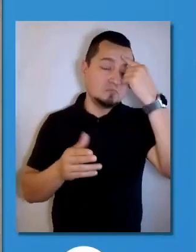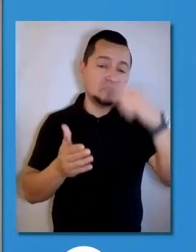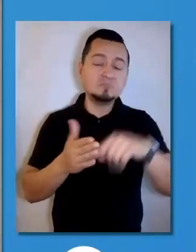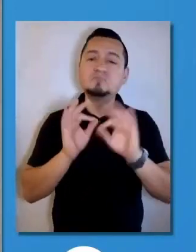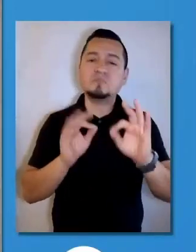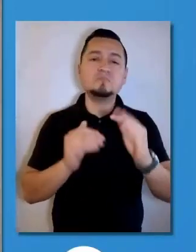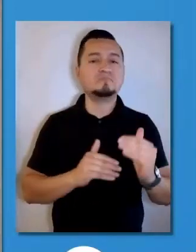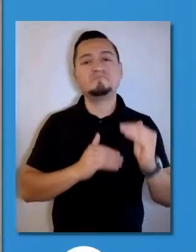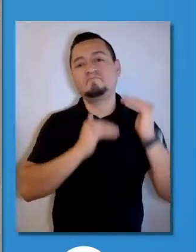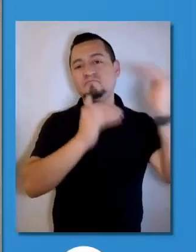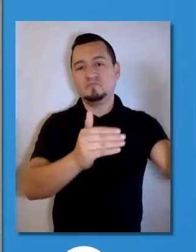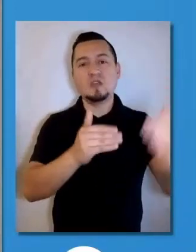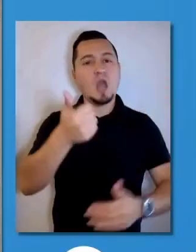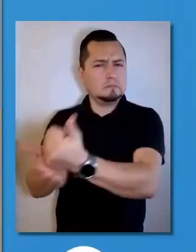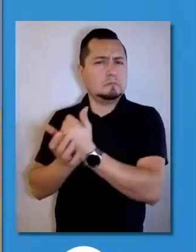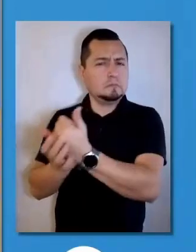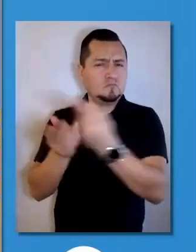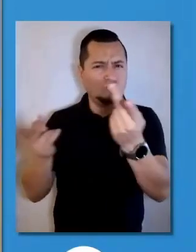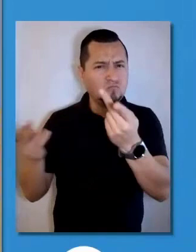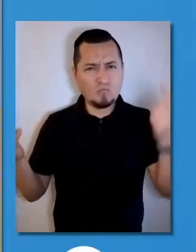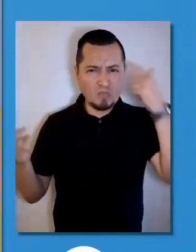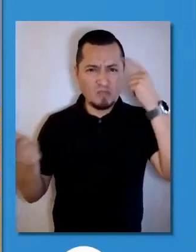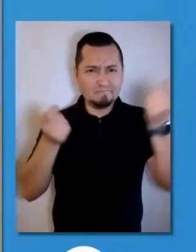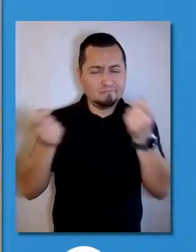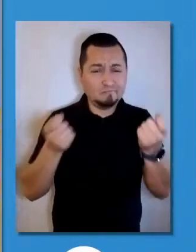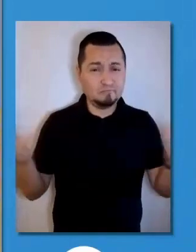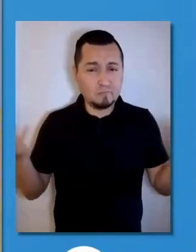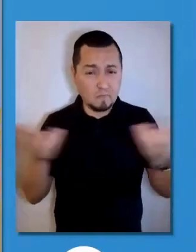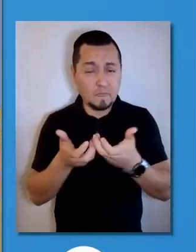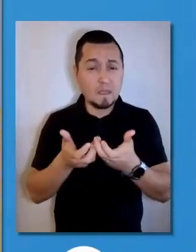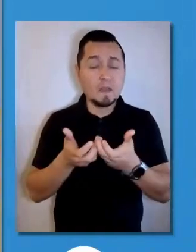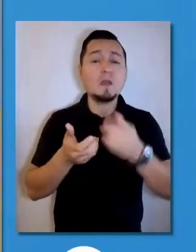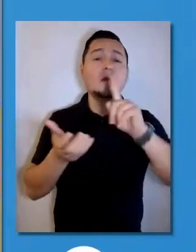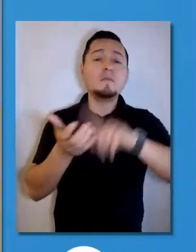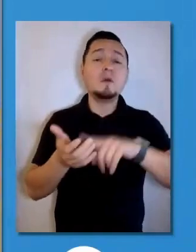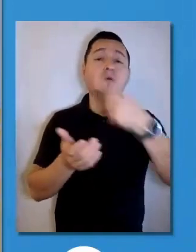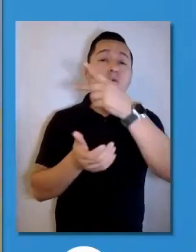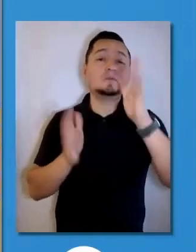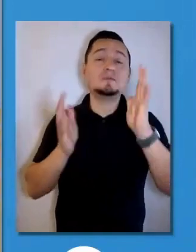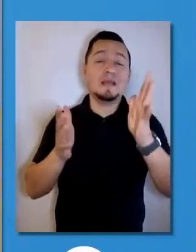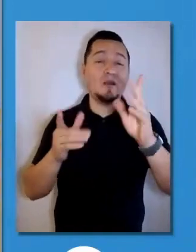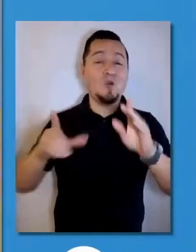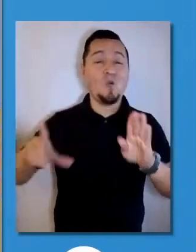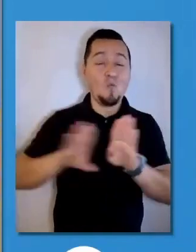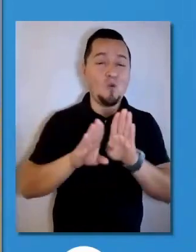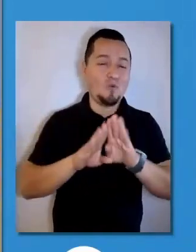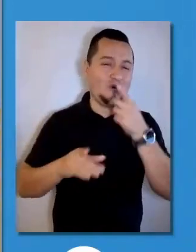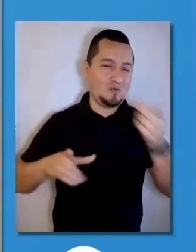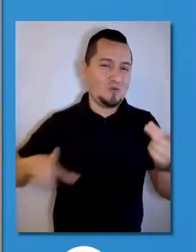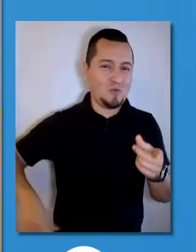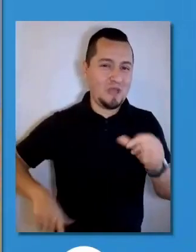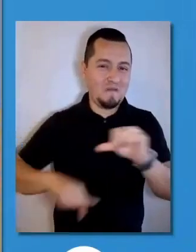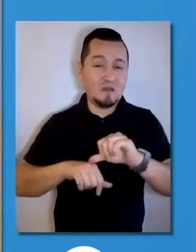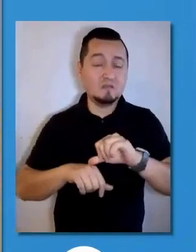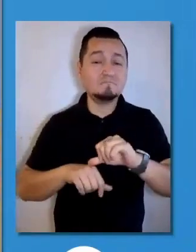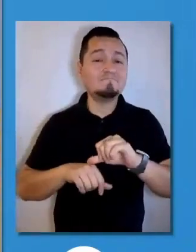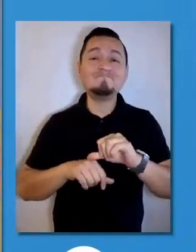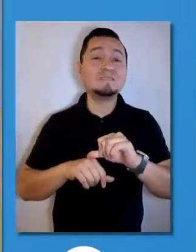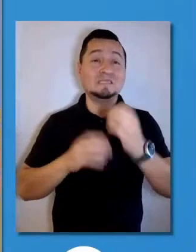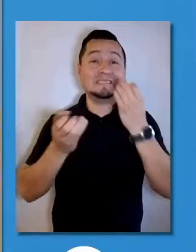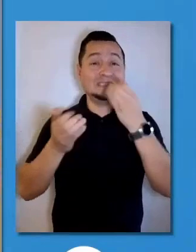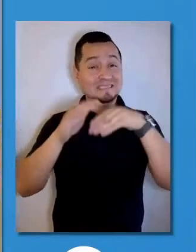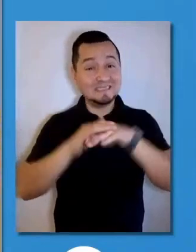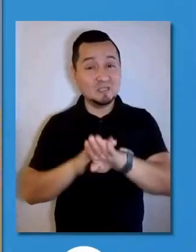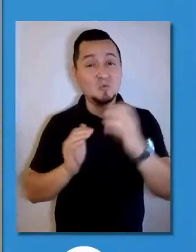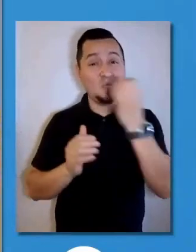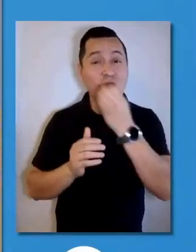ciclo escolar que empiece en agosto. Respecto de la educación básica, como ya lo decía el gobernador, no hay condiciones